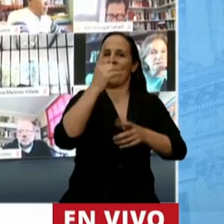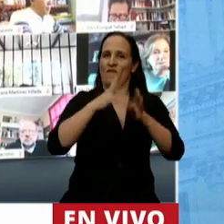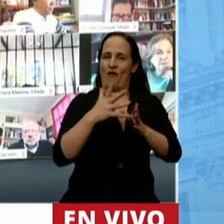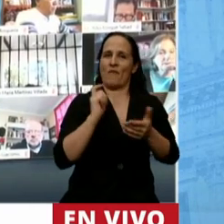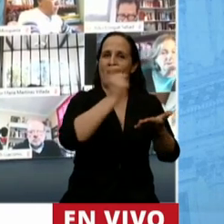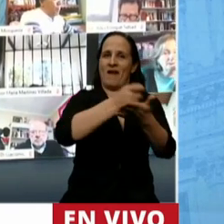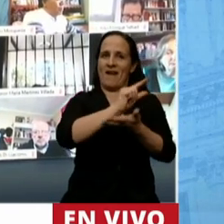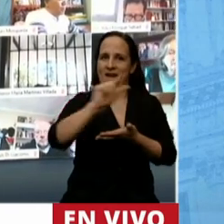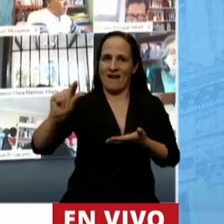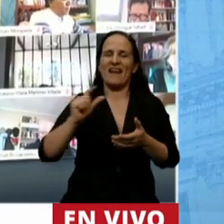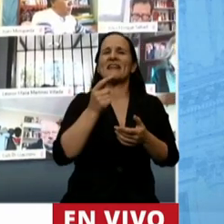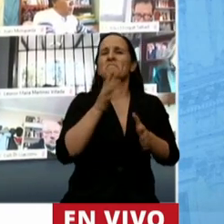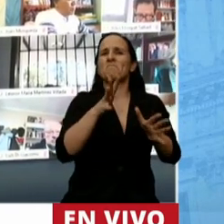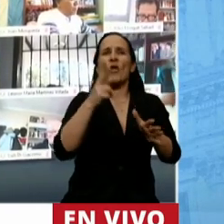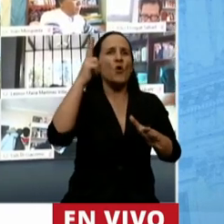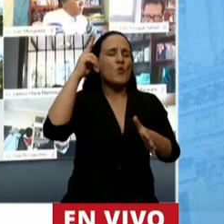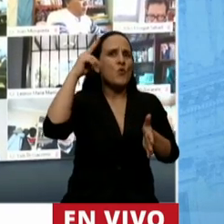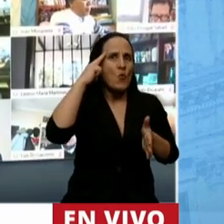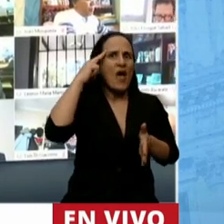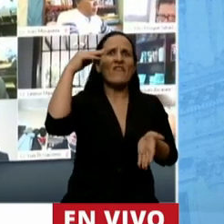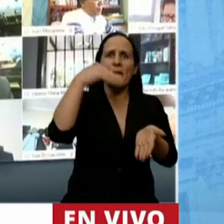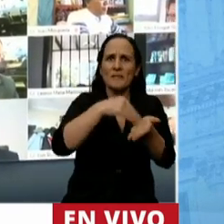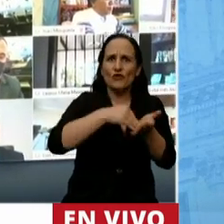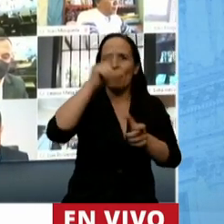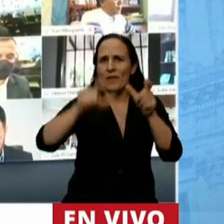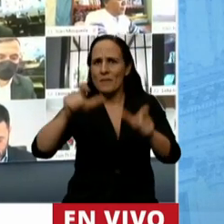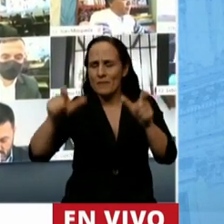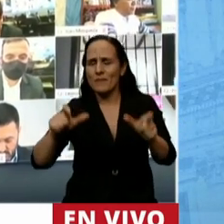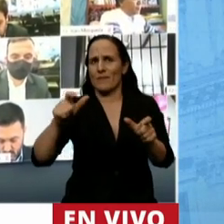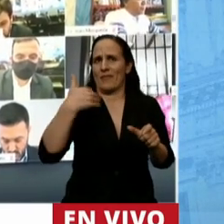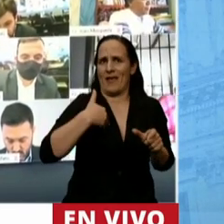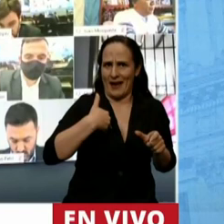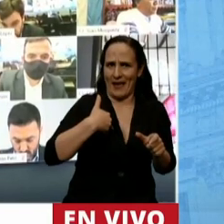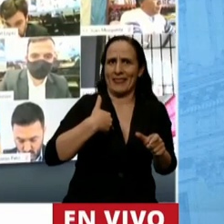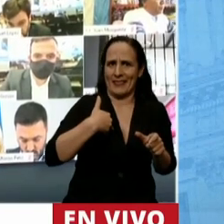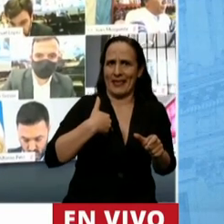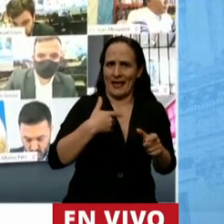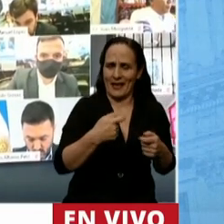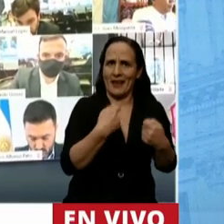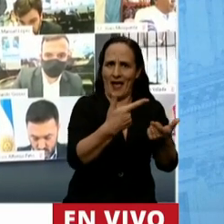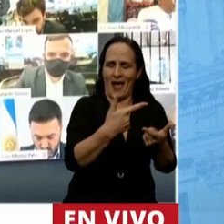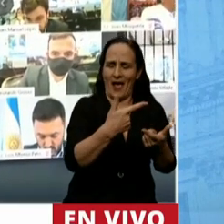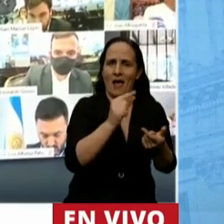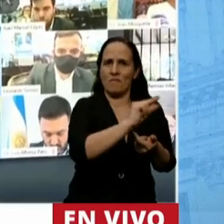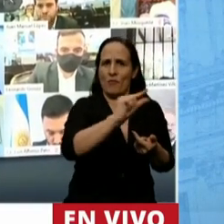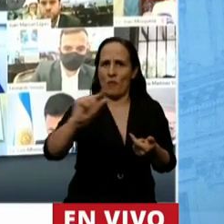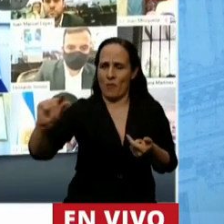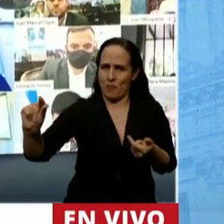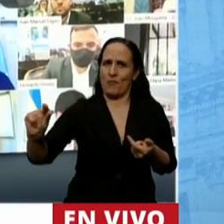casi 9 millones de argentinos y argentinas son alcanzados por esta política de ingreso